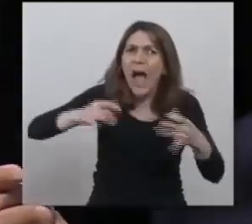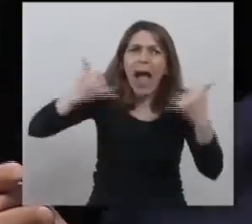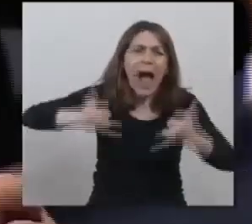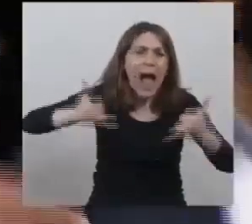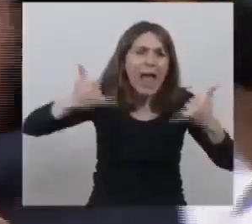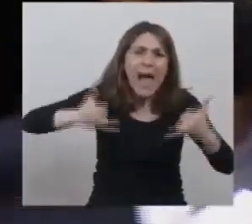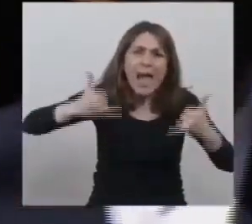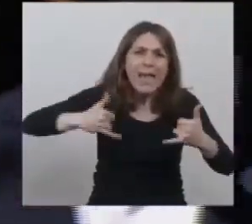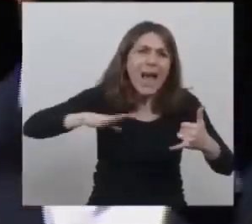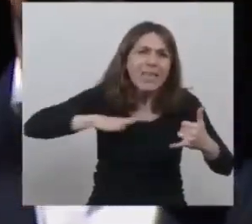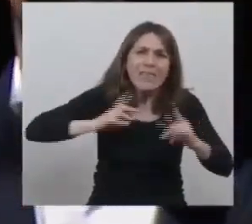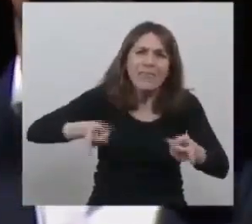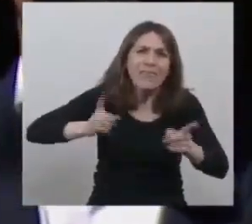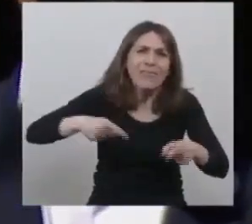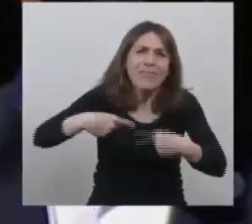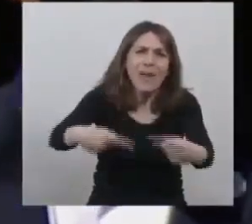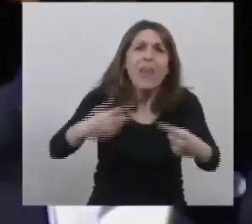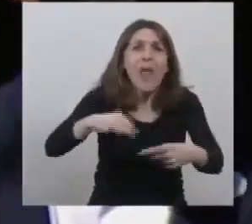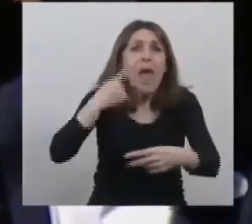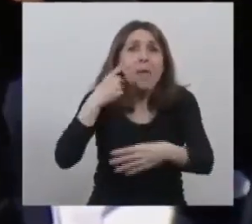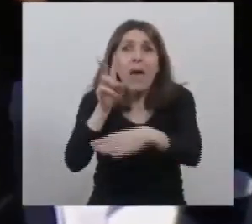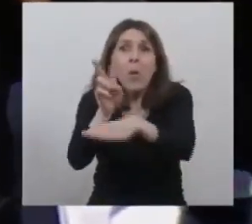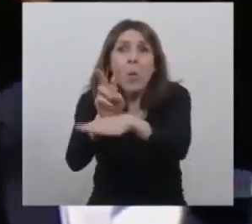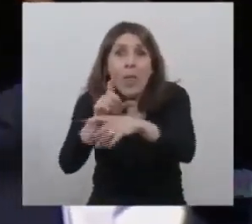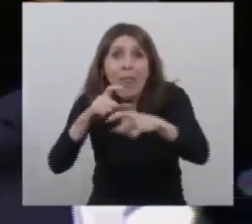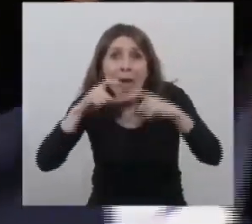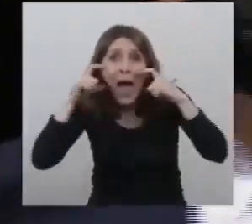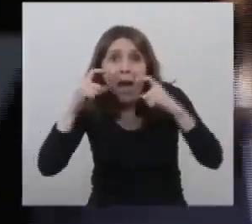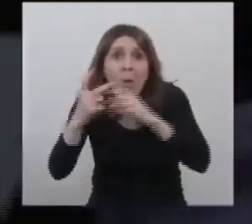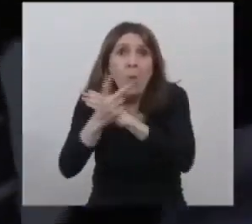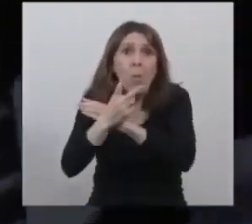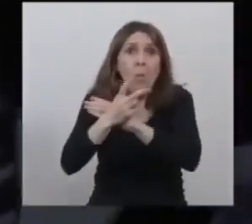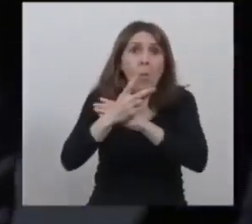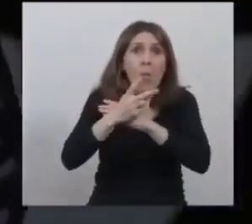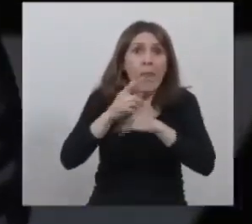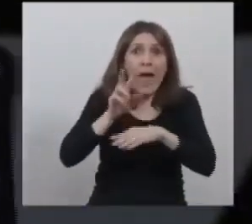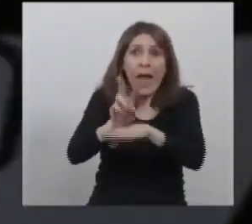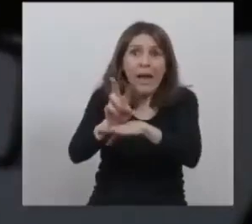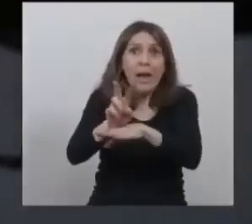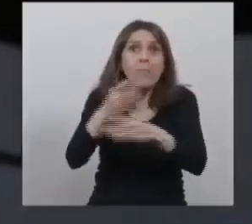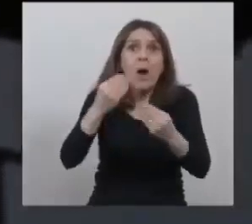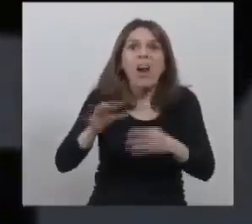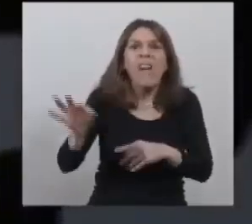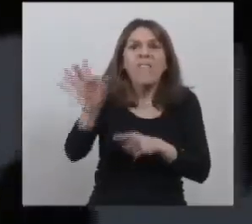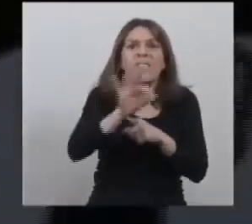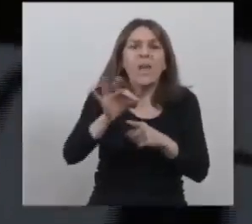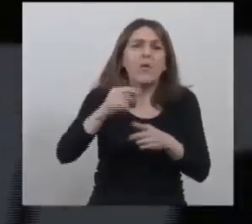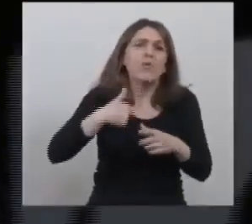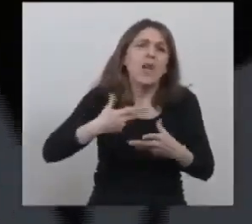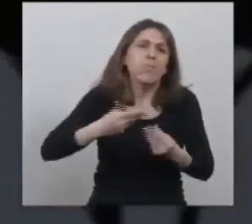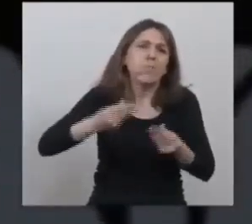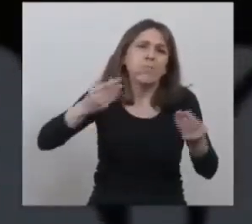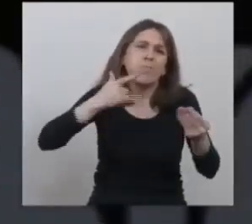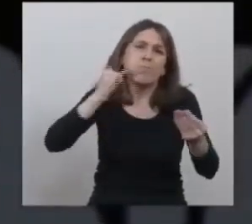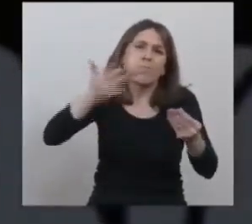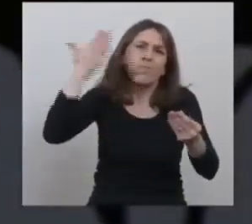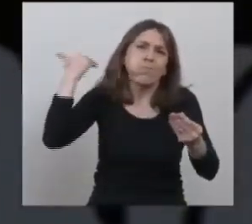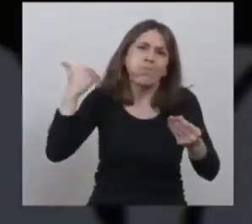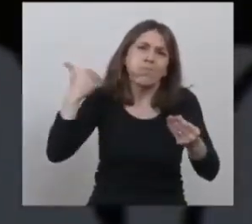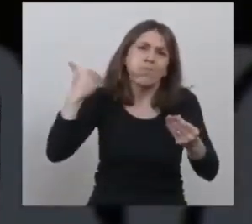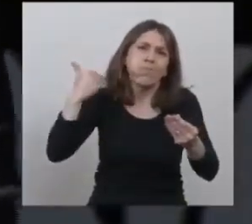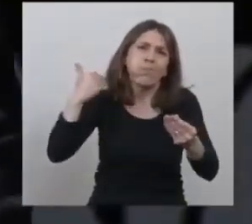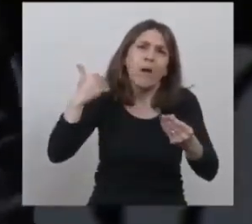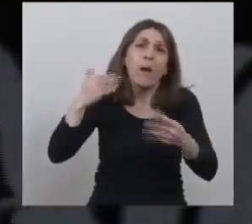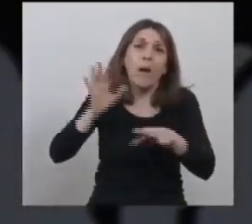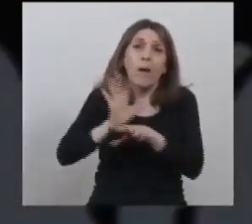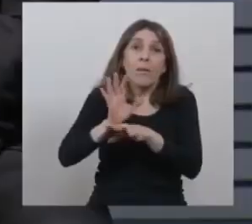y que debemos cuidarnos y debemos cuidar al otro porque es un virus como dije muchas veces que muchas veces